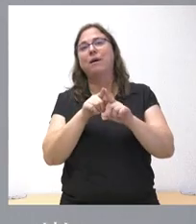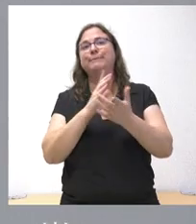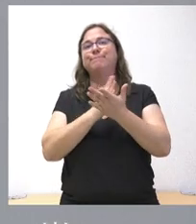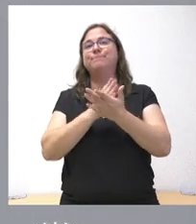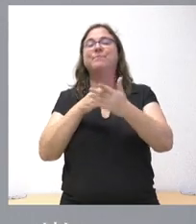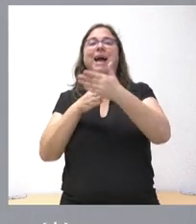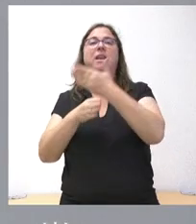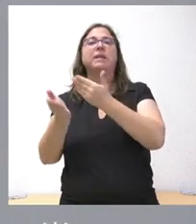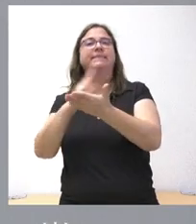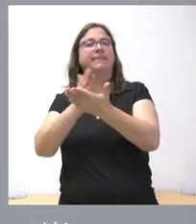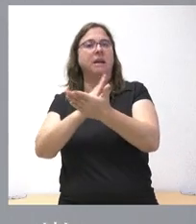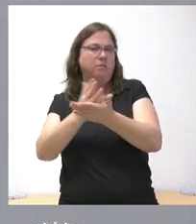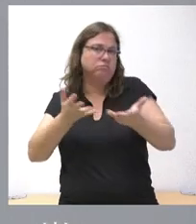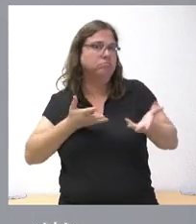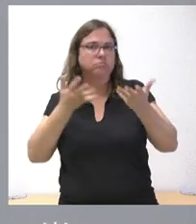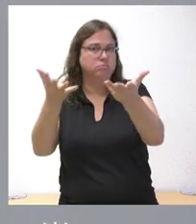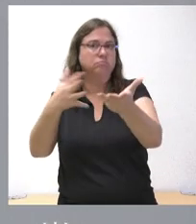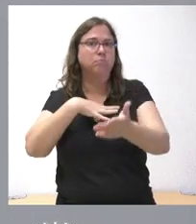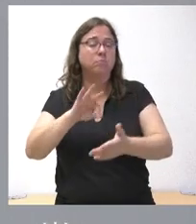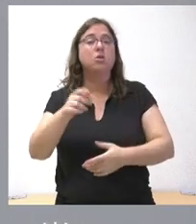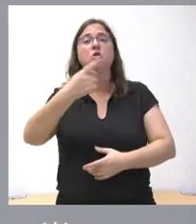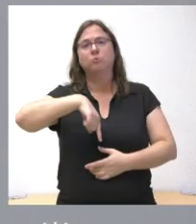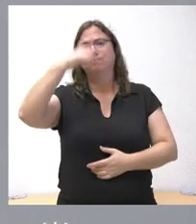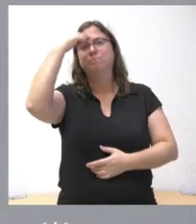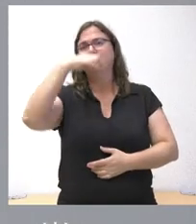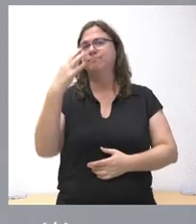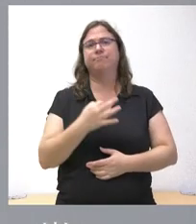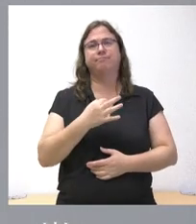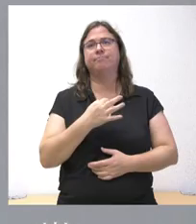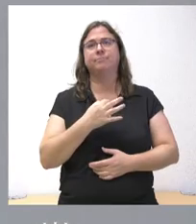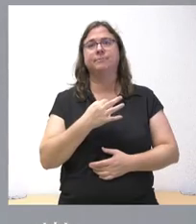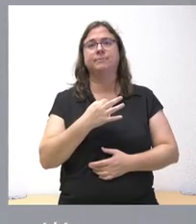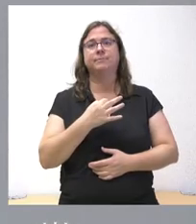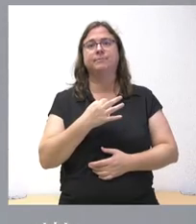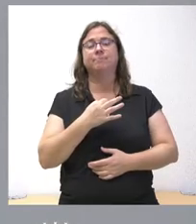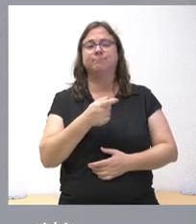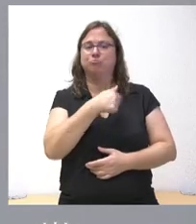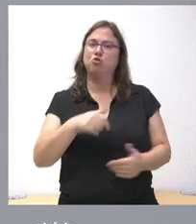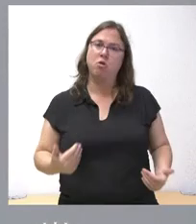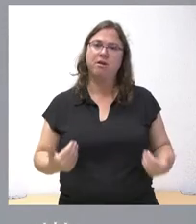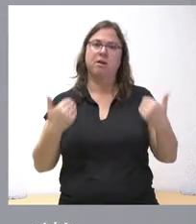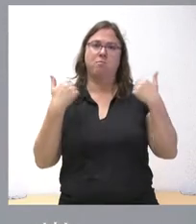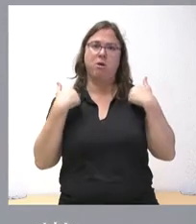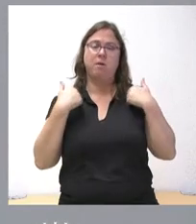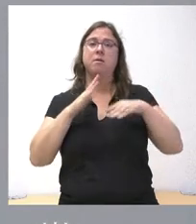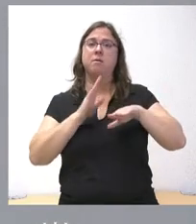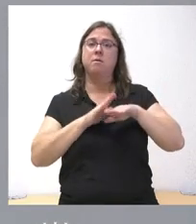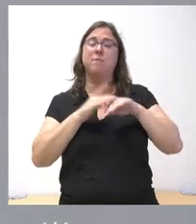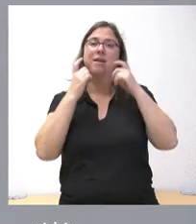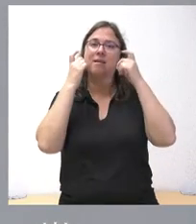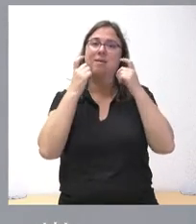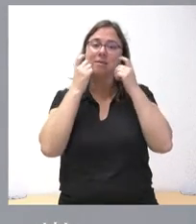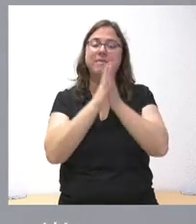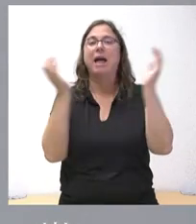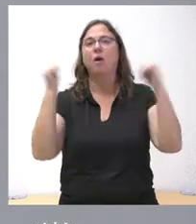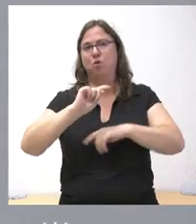del SERLA, pues, lógicamente, estamos a disposición. Y somos conscientes también de nuestra responsabilidad para intentar que el acuerdo se